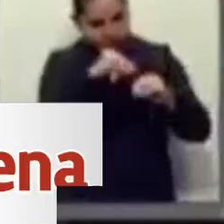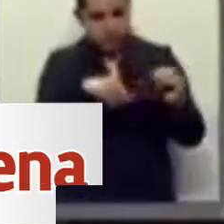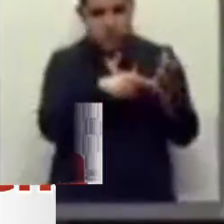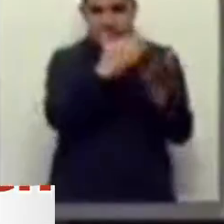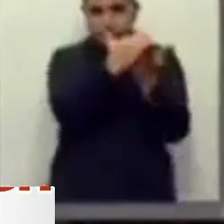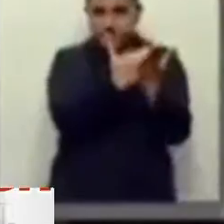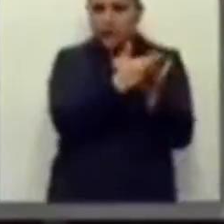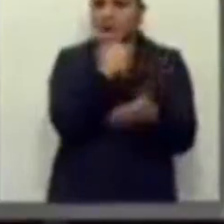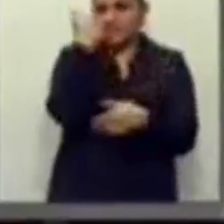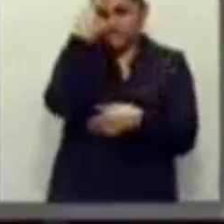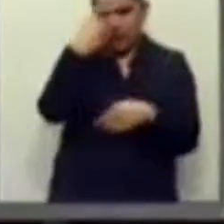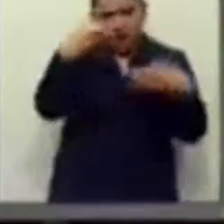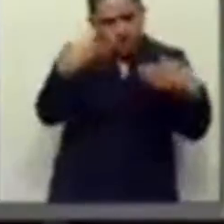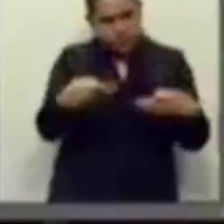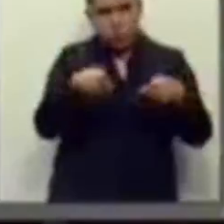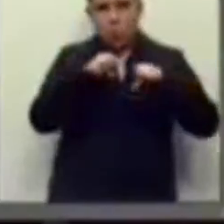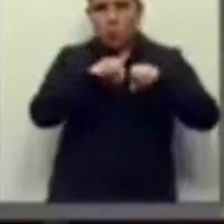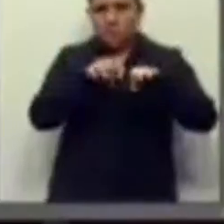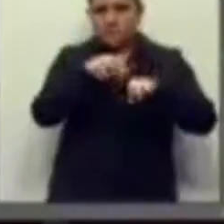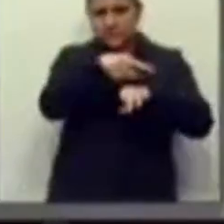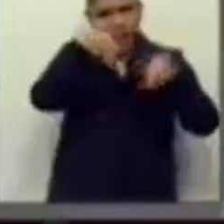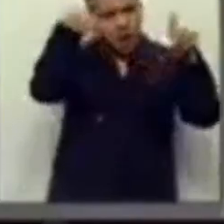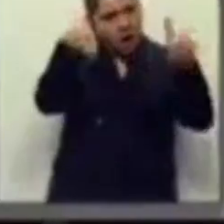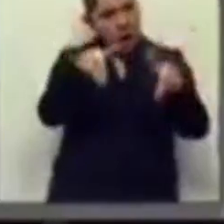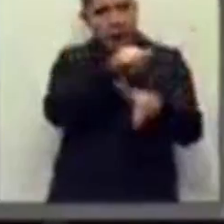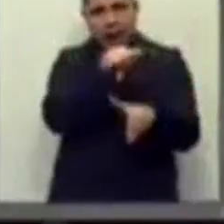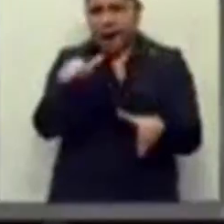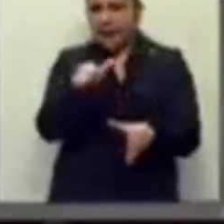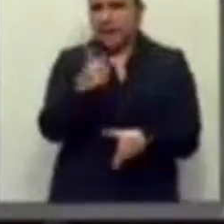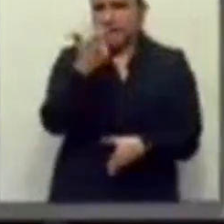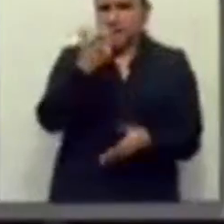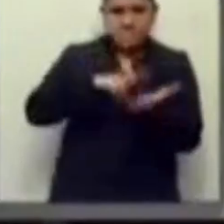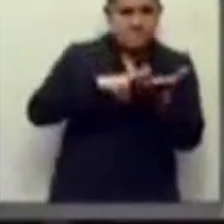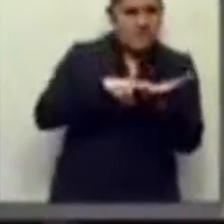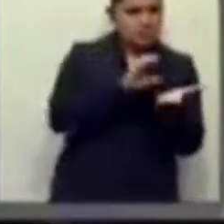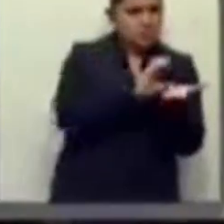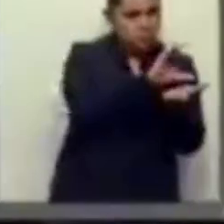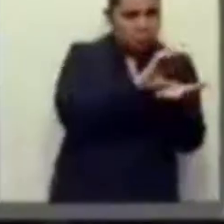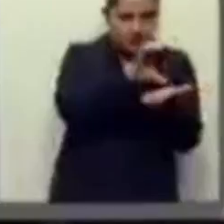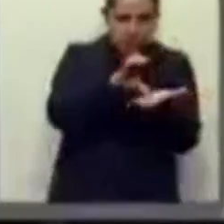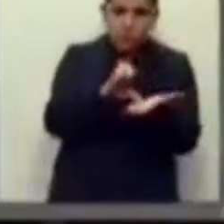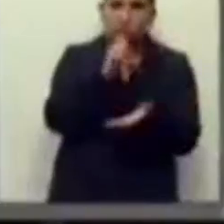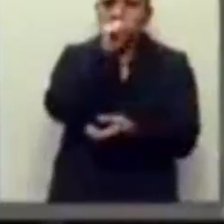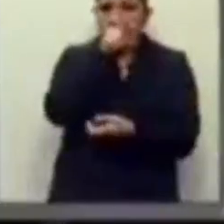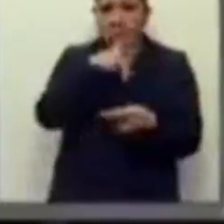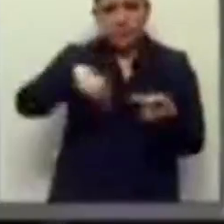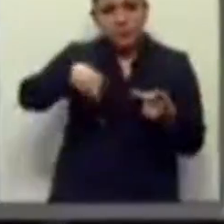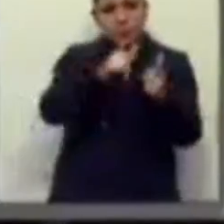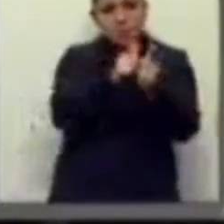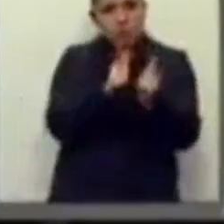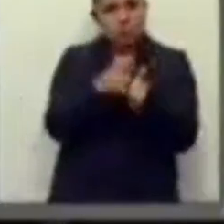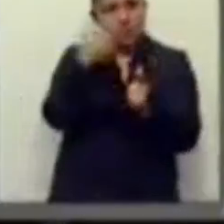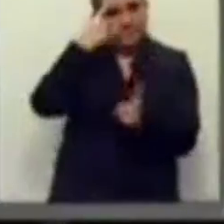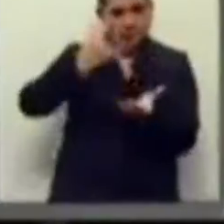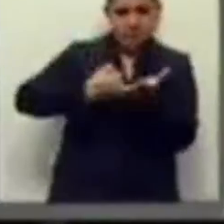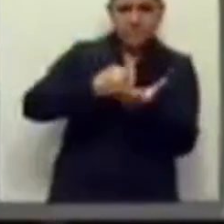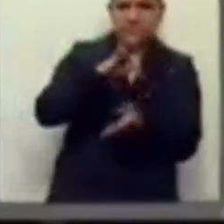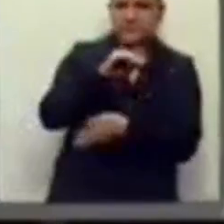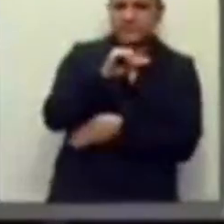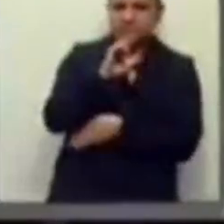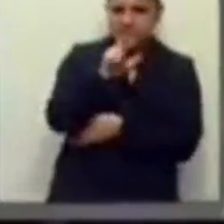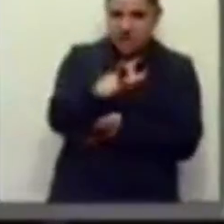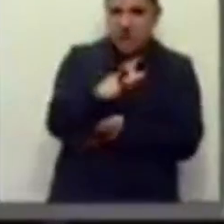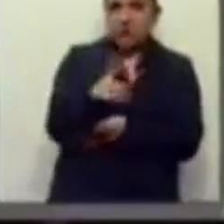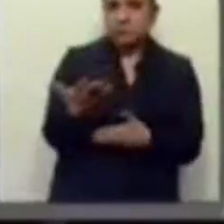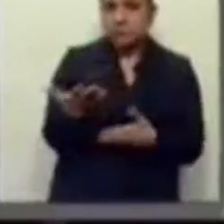oficina del presupuesto y un consejo fiscal para que no volvamos a la situación que estamos hoy. Un país que